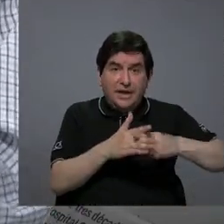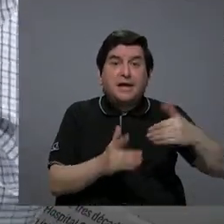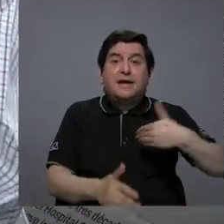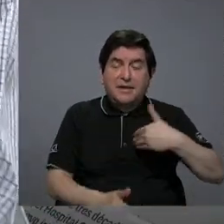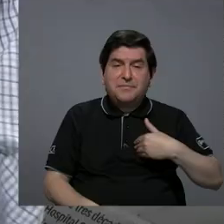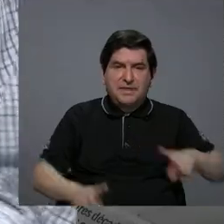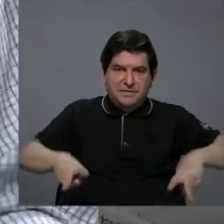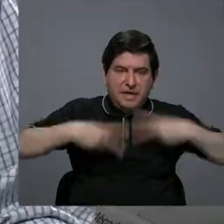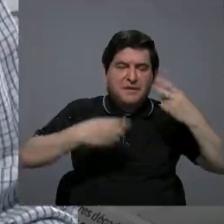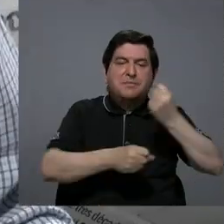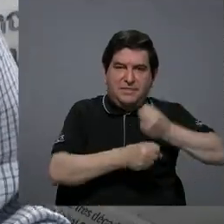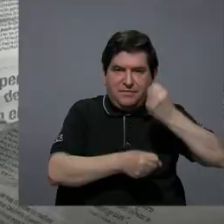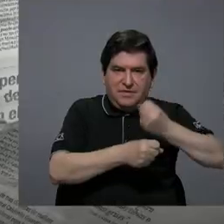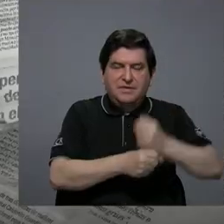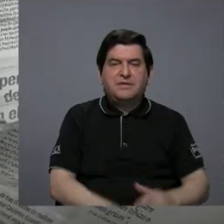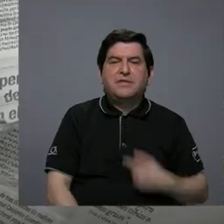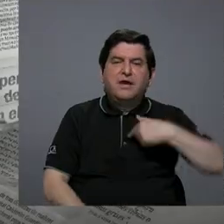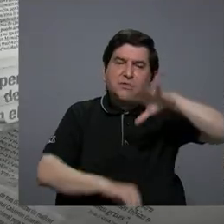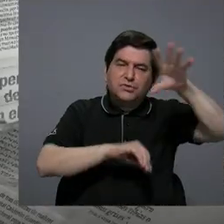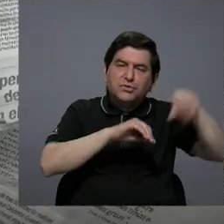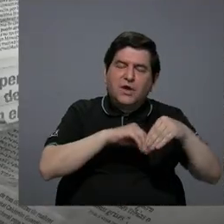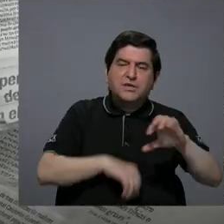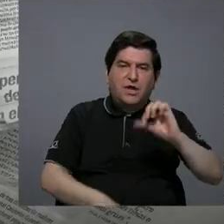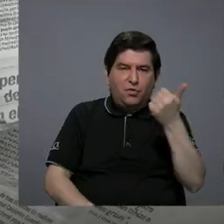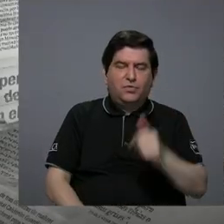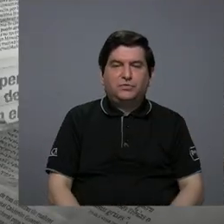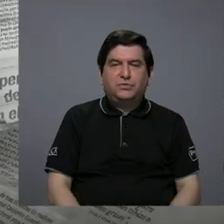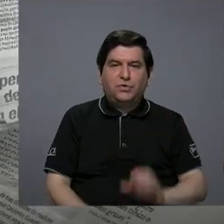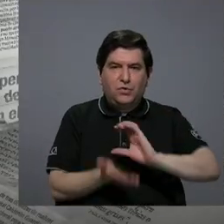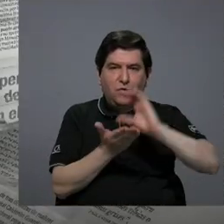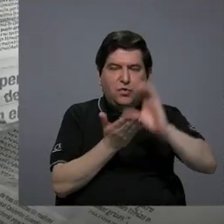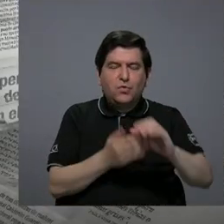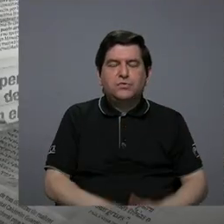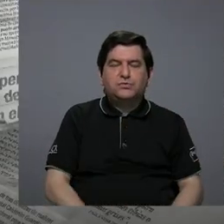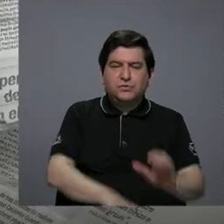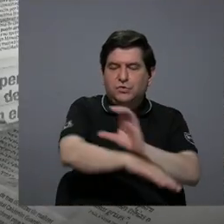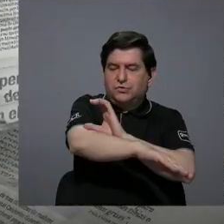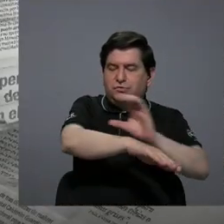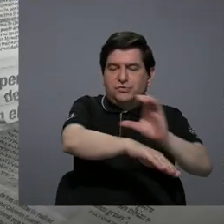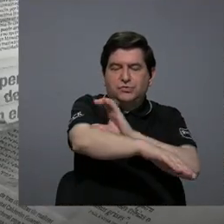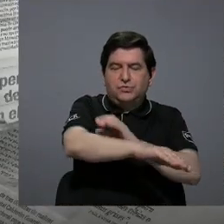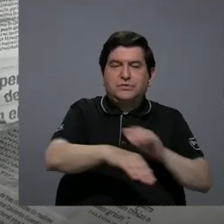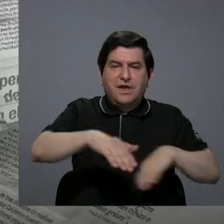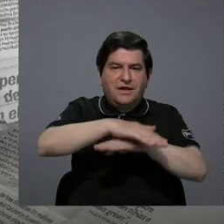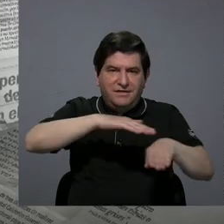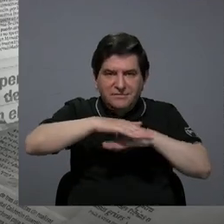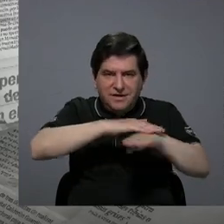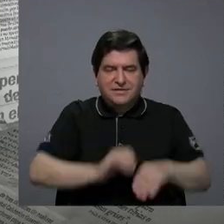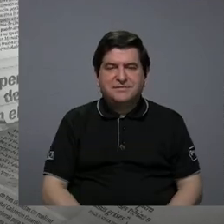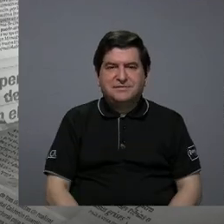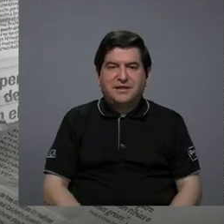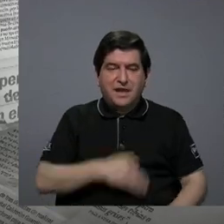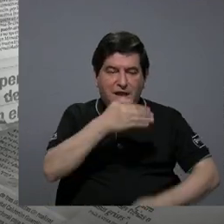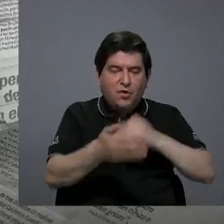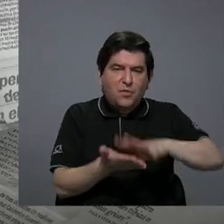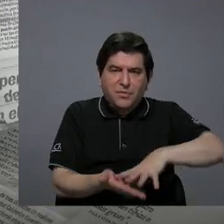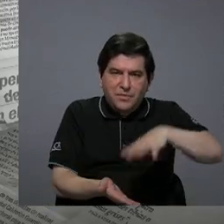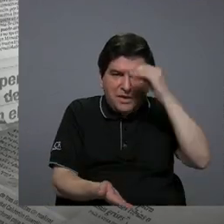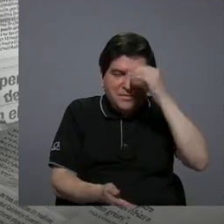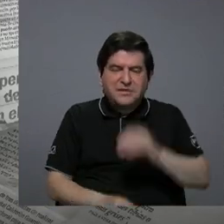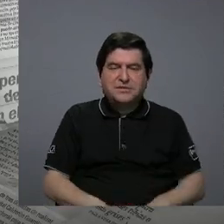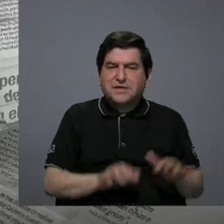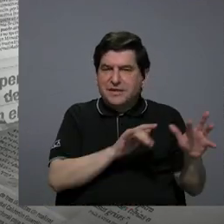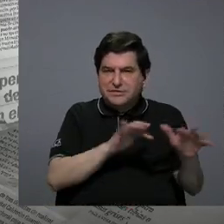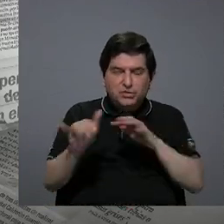para la vida y para el empleo yo agregaría otro los cursos de computación básica de una alfabetización digital